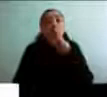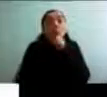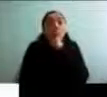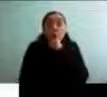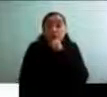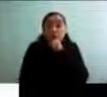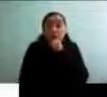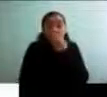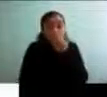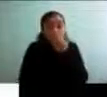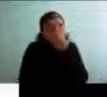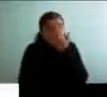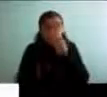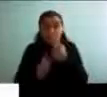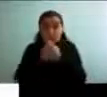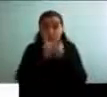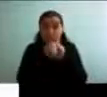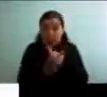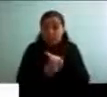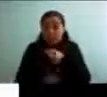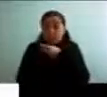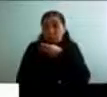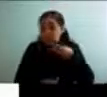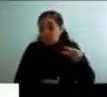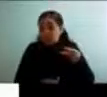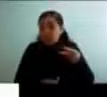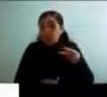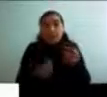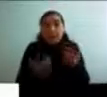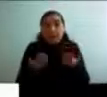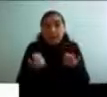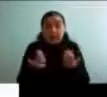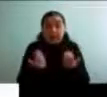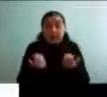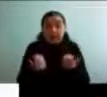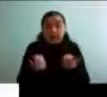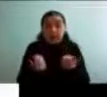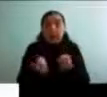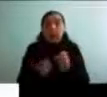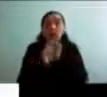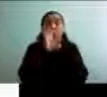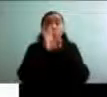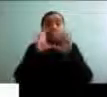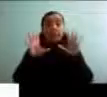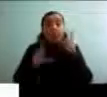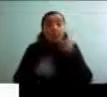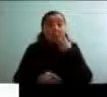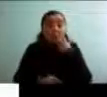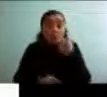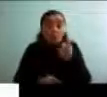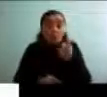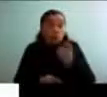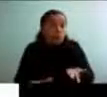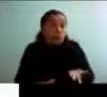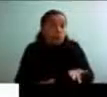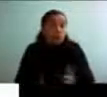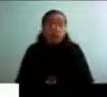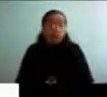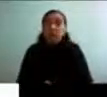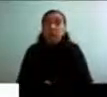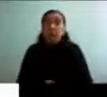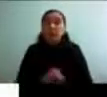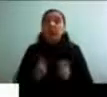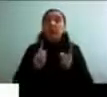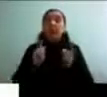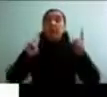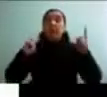enfrentan cambios en el ámbito de la sexualidad, que es necesario tener claro o conocerlo. Cambios a